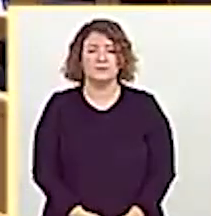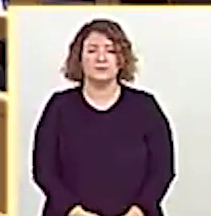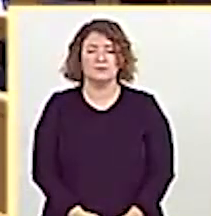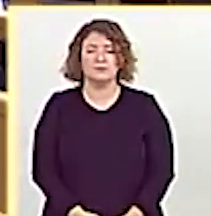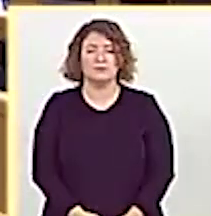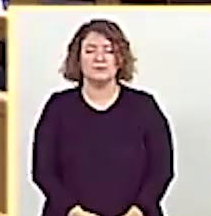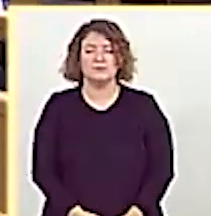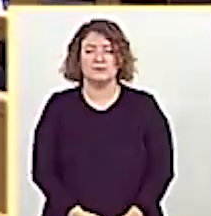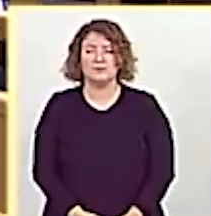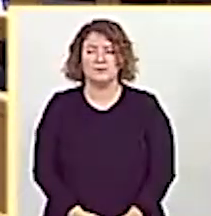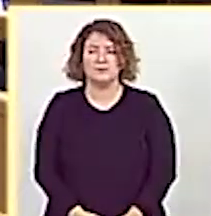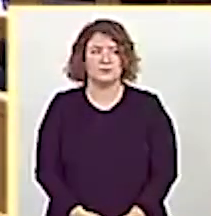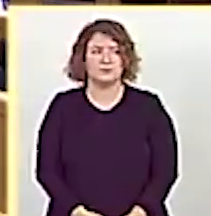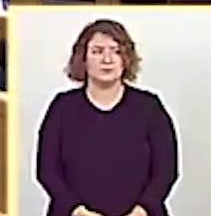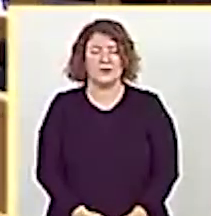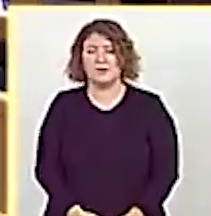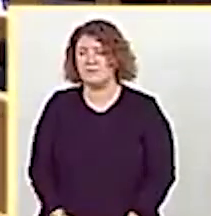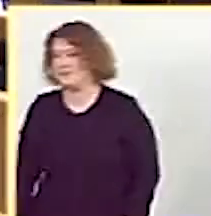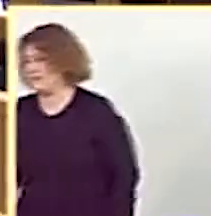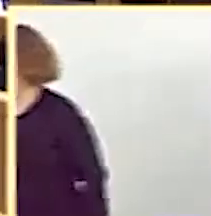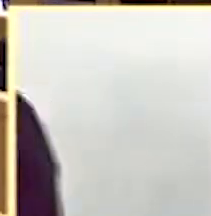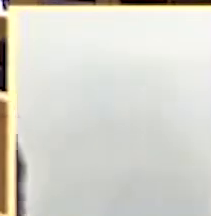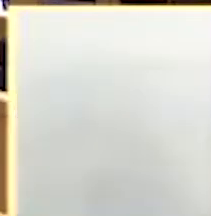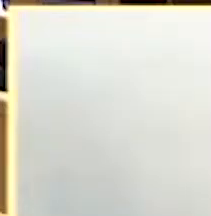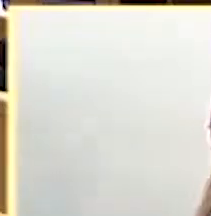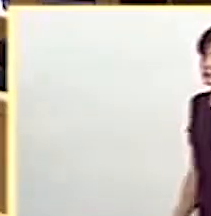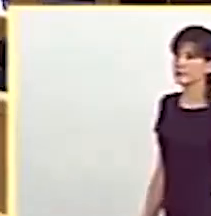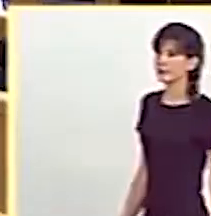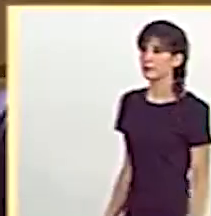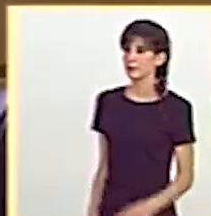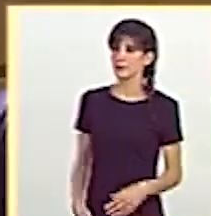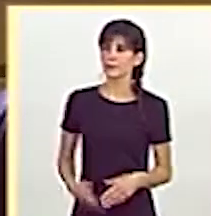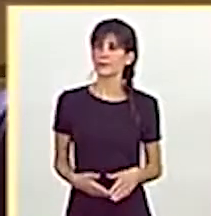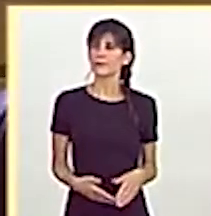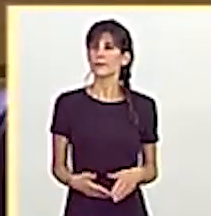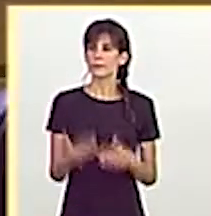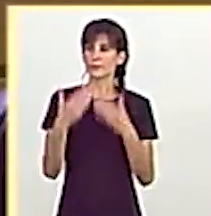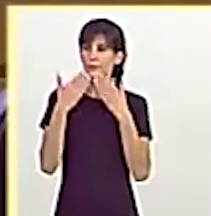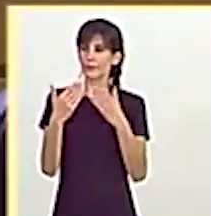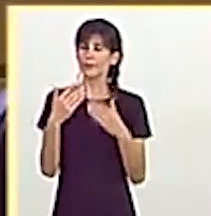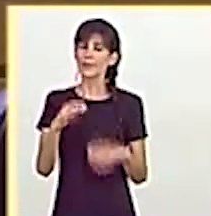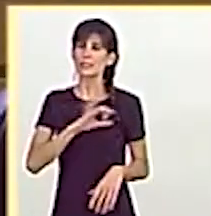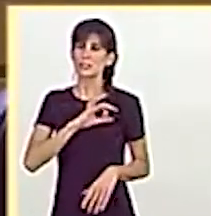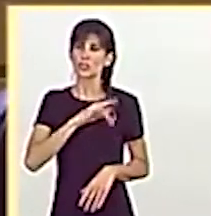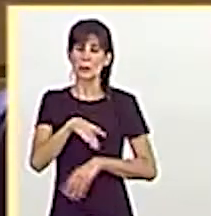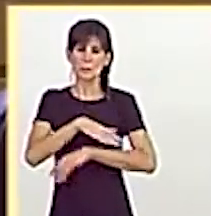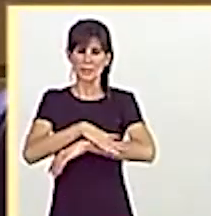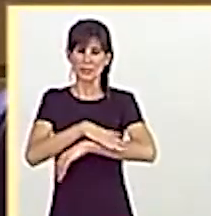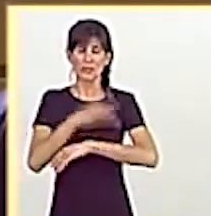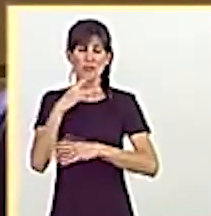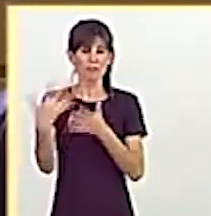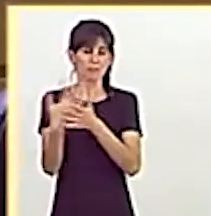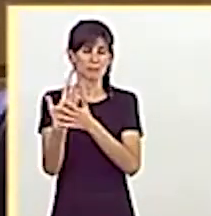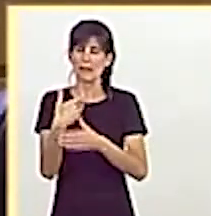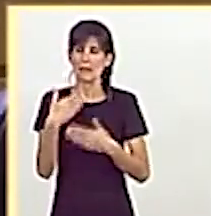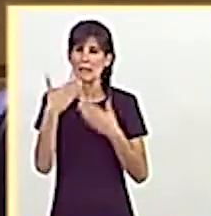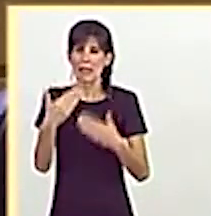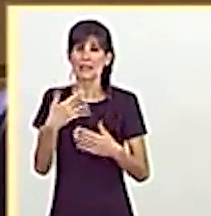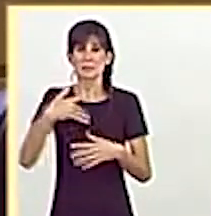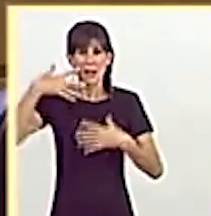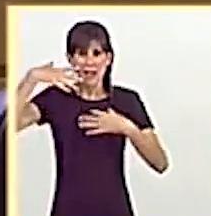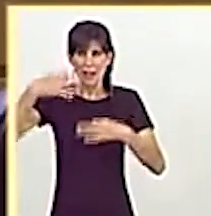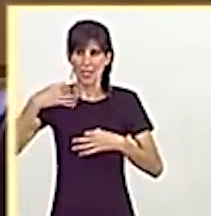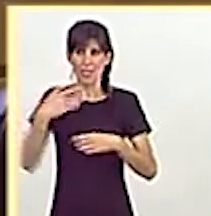Senador Mastí. Bien, gracias, señor ministro, por explicarnos. Pero la realidad